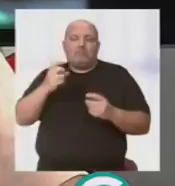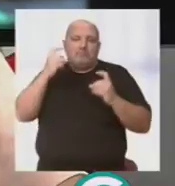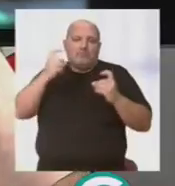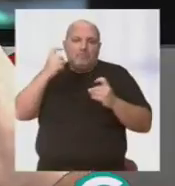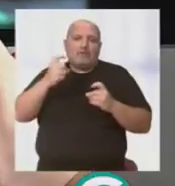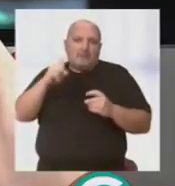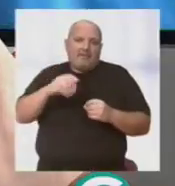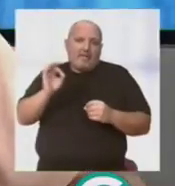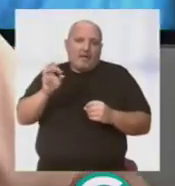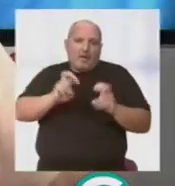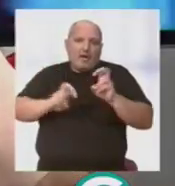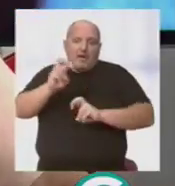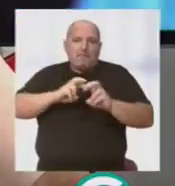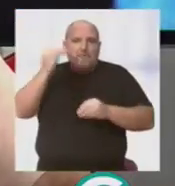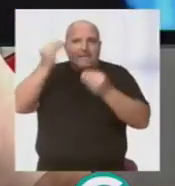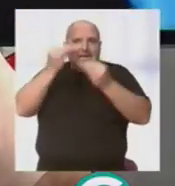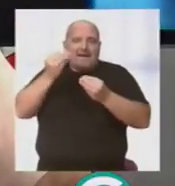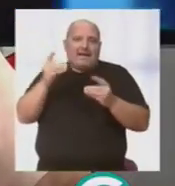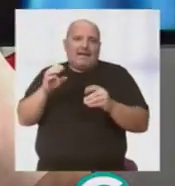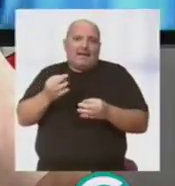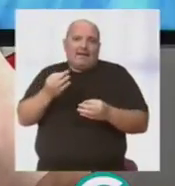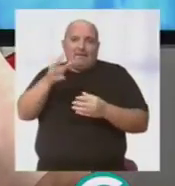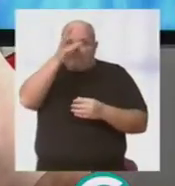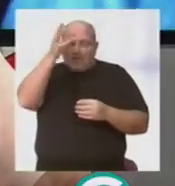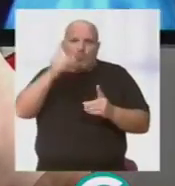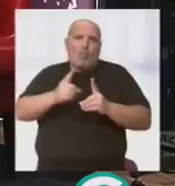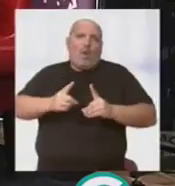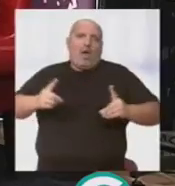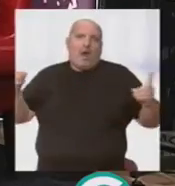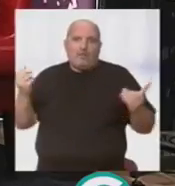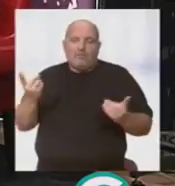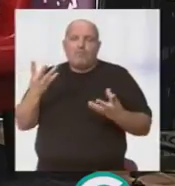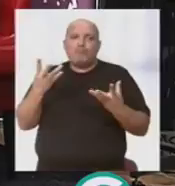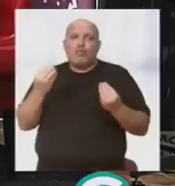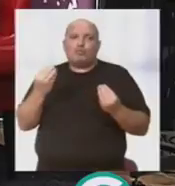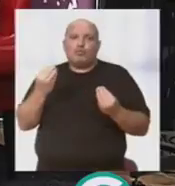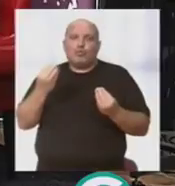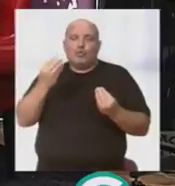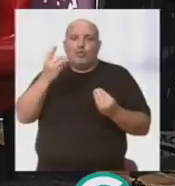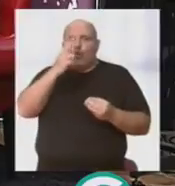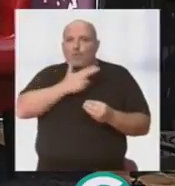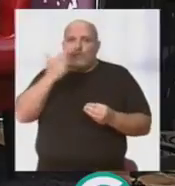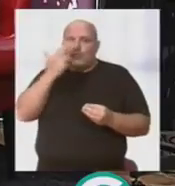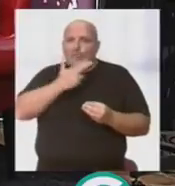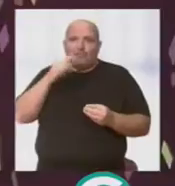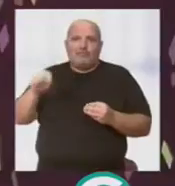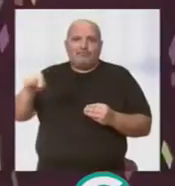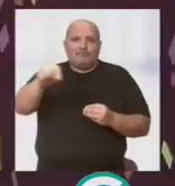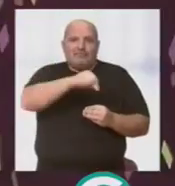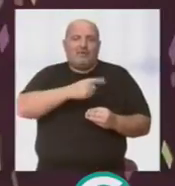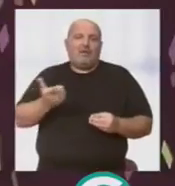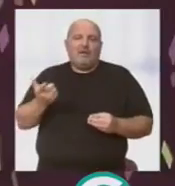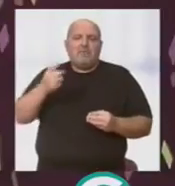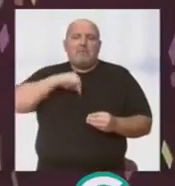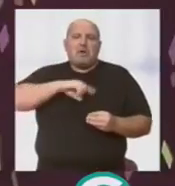bueno, es que también hay que pensar que el verano es muy largo y son muchos los compromisos que se adquieren, pero bueno,